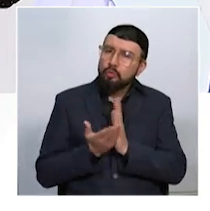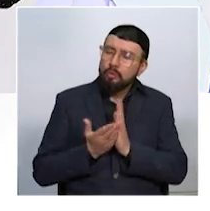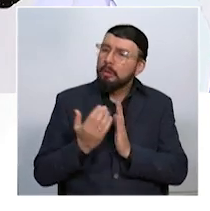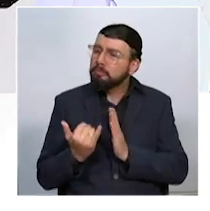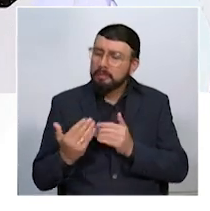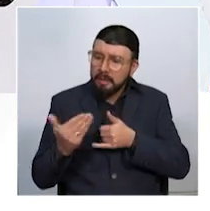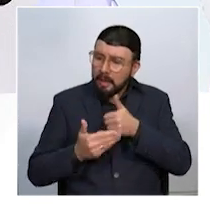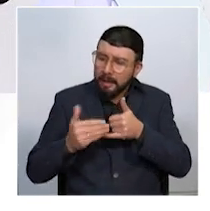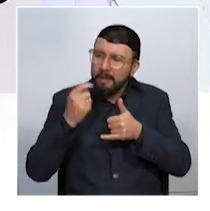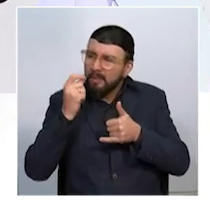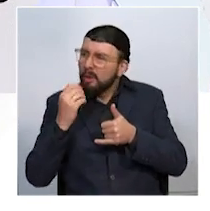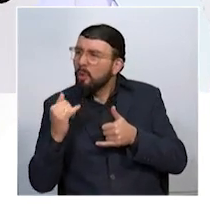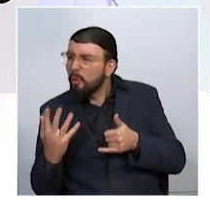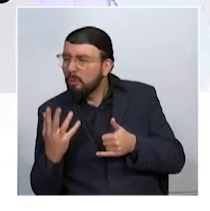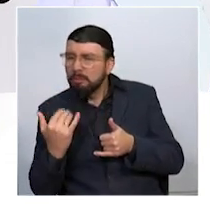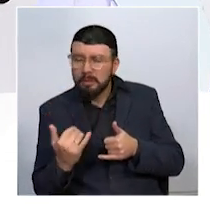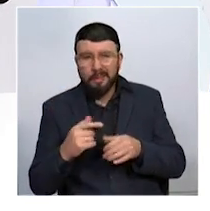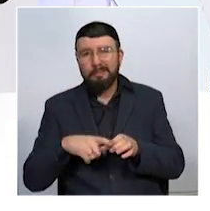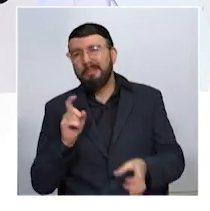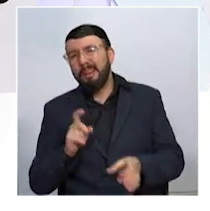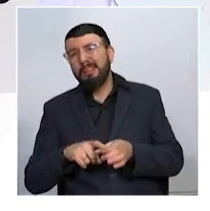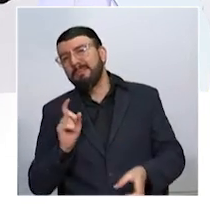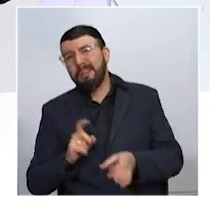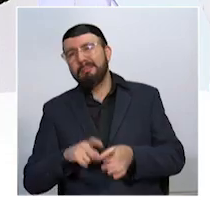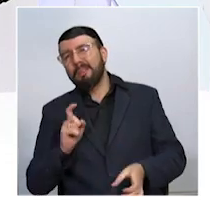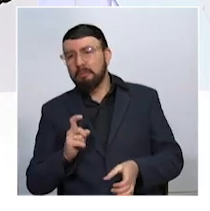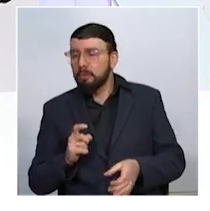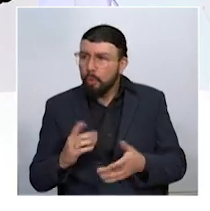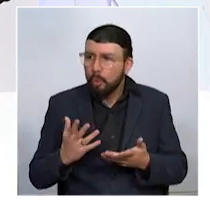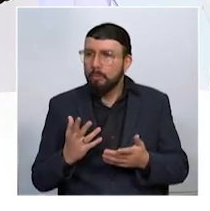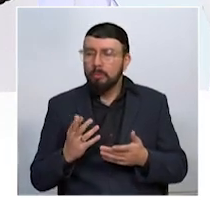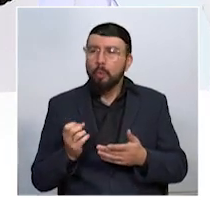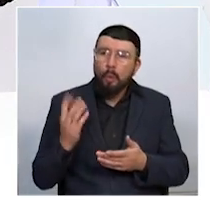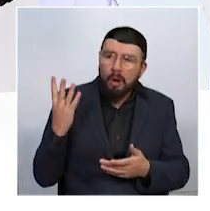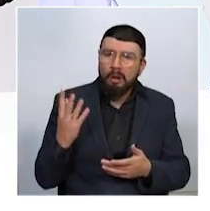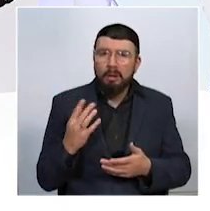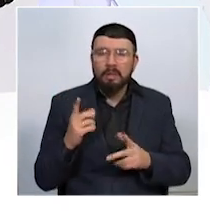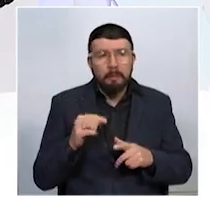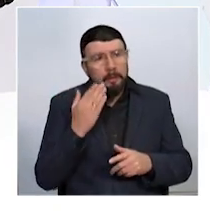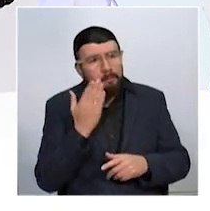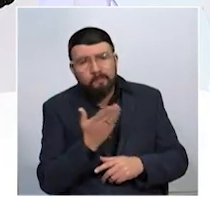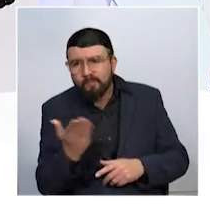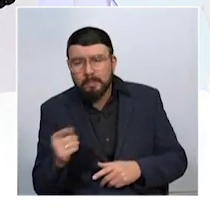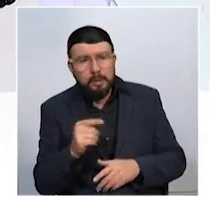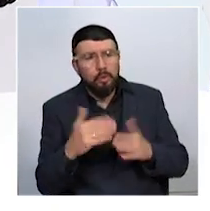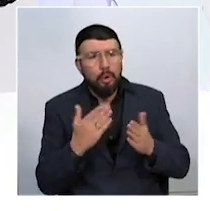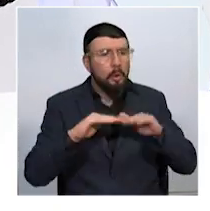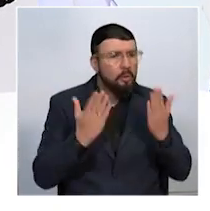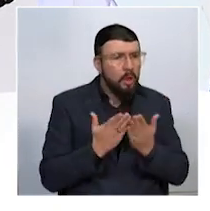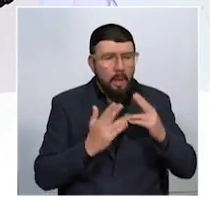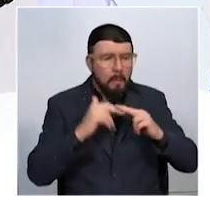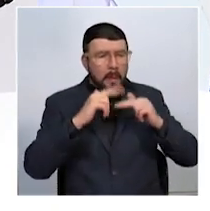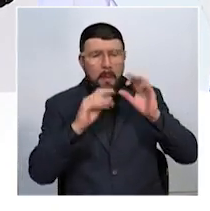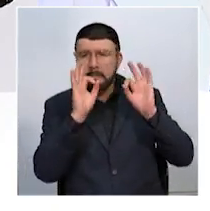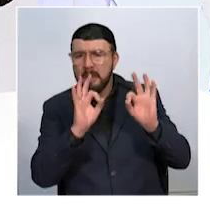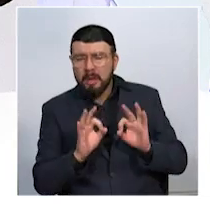café, cómo ha sido el tema de la exerción y también nos hemos fijado mucho en cómo están las infraestructuras educativas de los colegios que albergen,